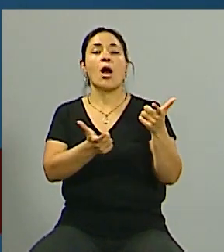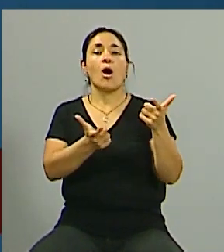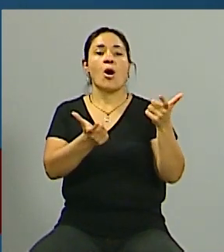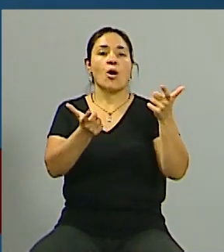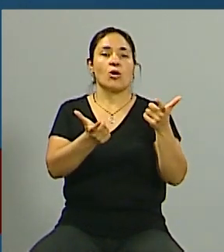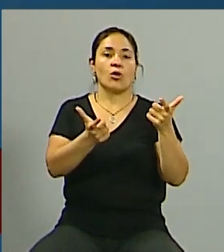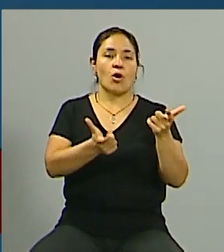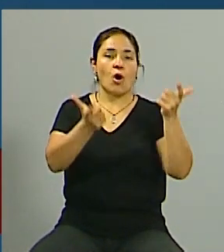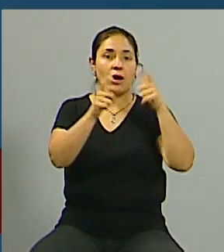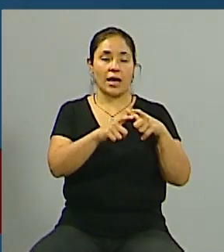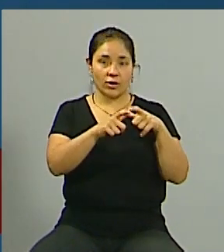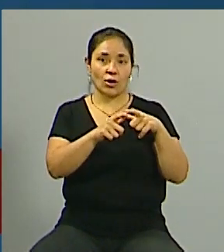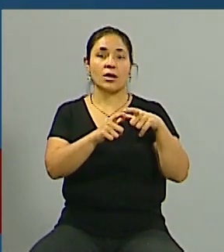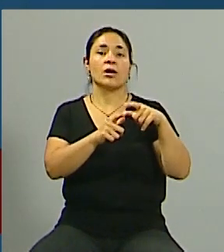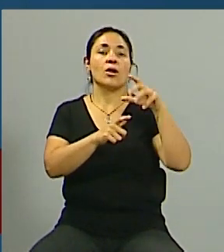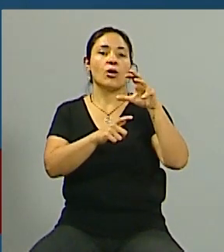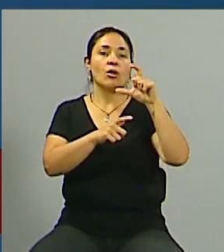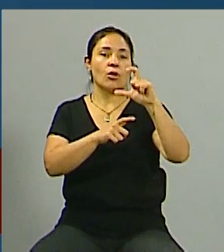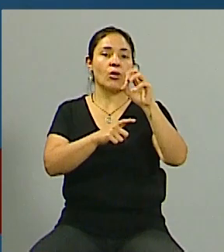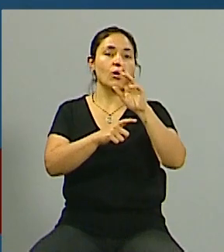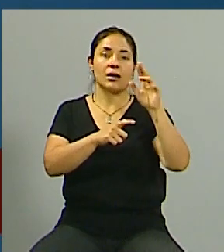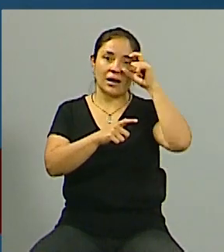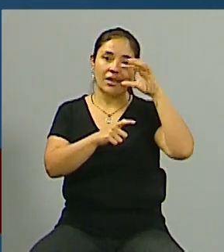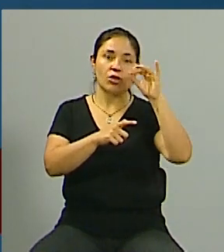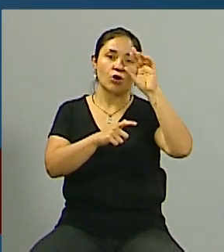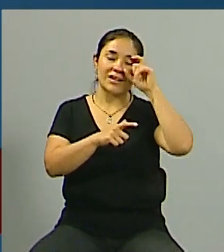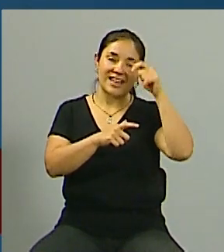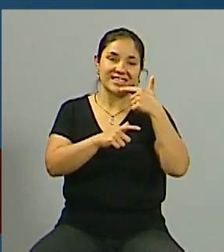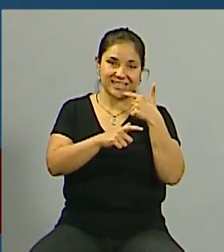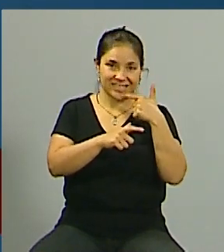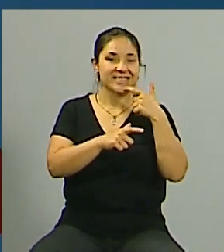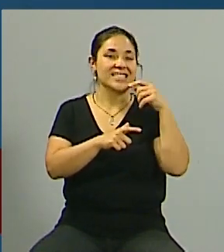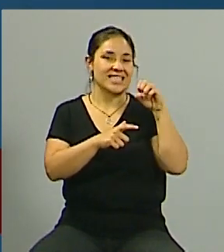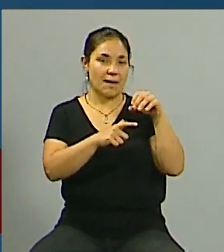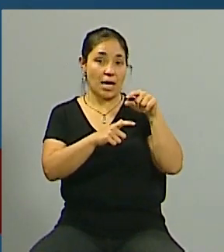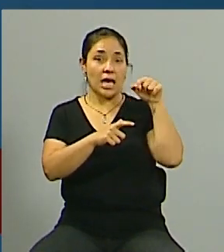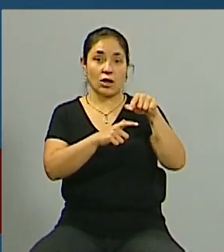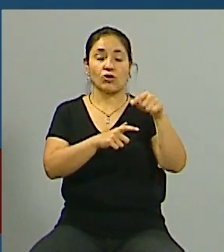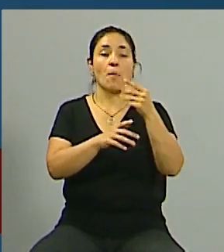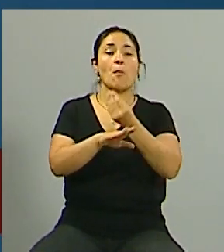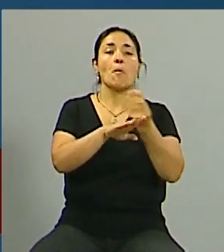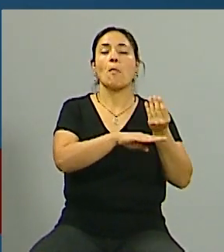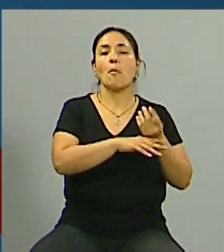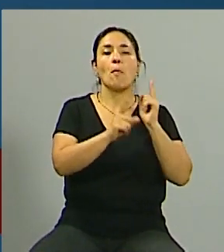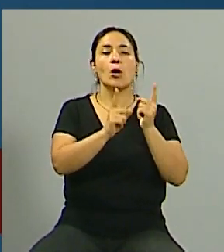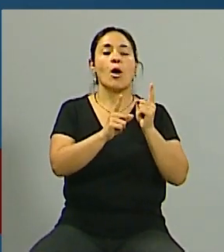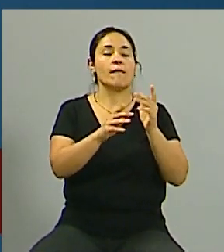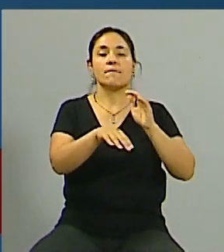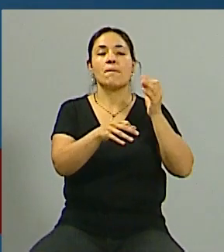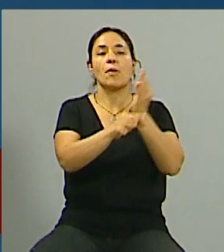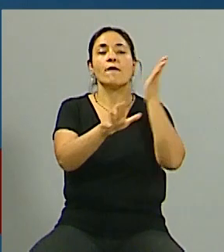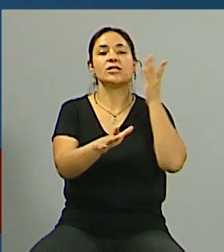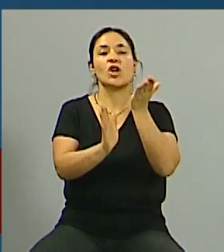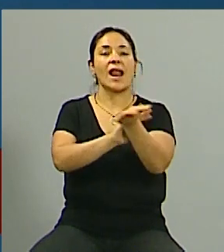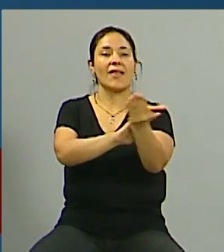inmobiliarios que es el colegio que nuclea a estos profesionales ahora bien si hay algún problema de interpretación en algunas de